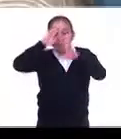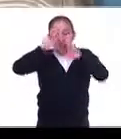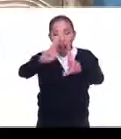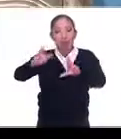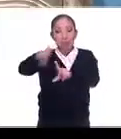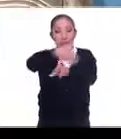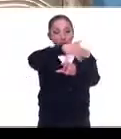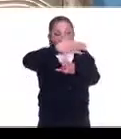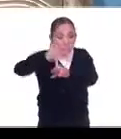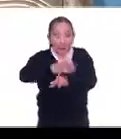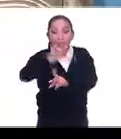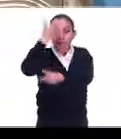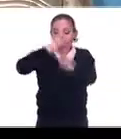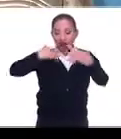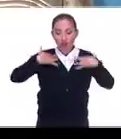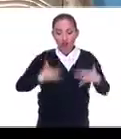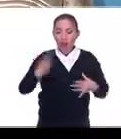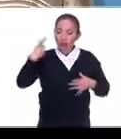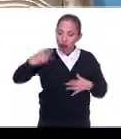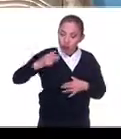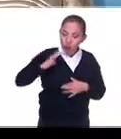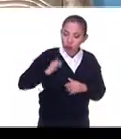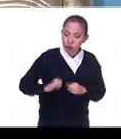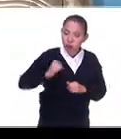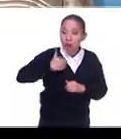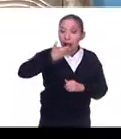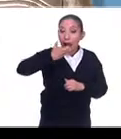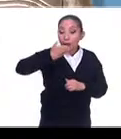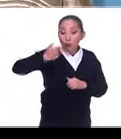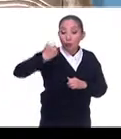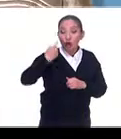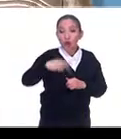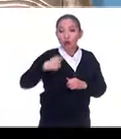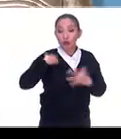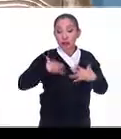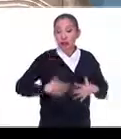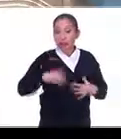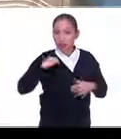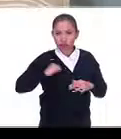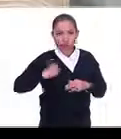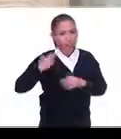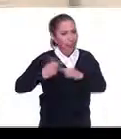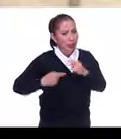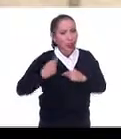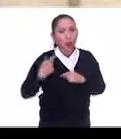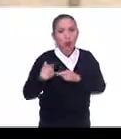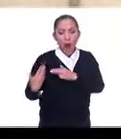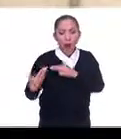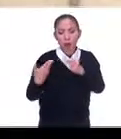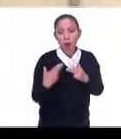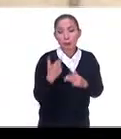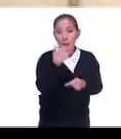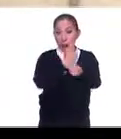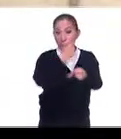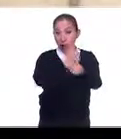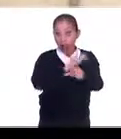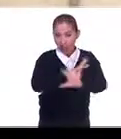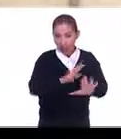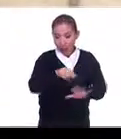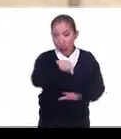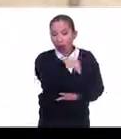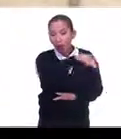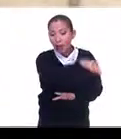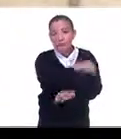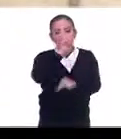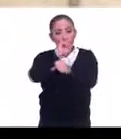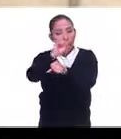bandera que vengan vestidos los alumnos con su traje, pues se está pasando a nivel primaria y en la